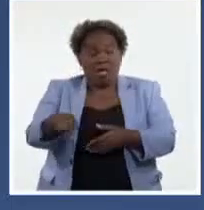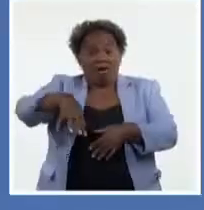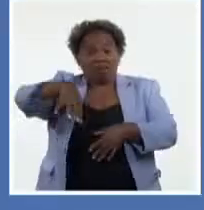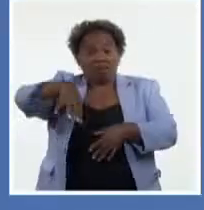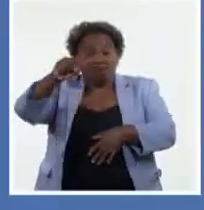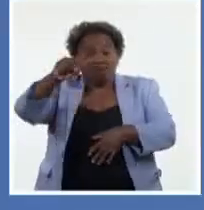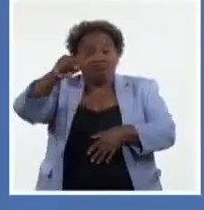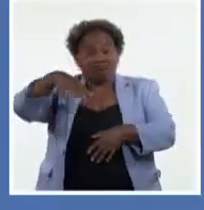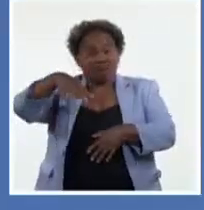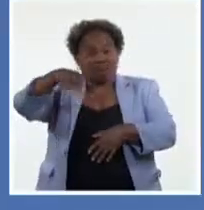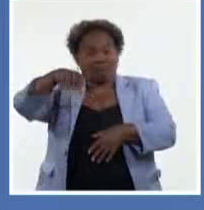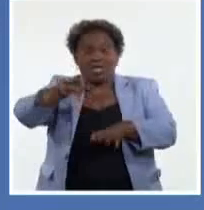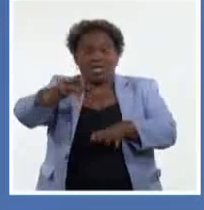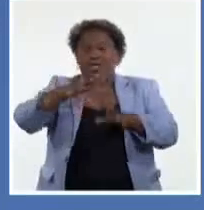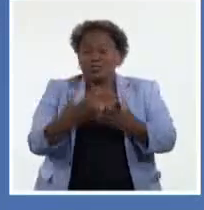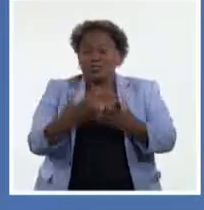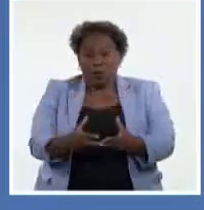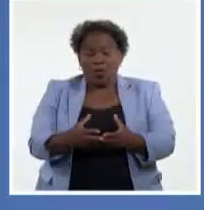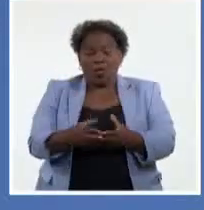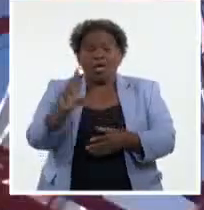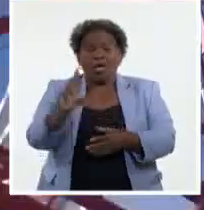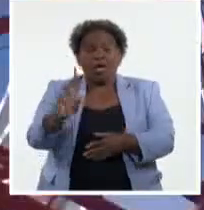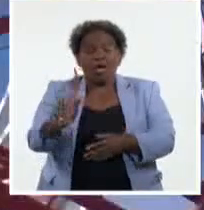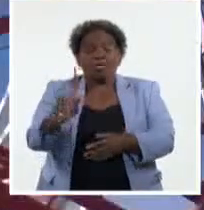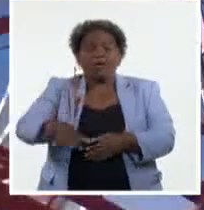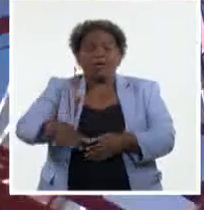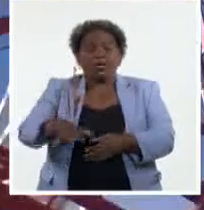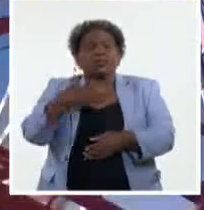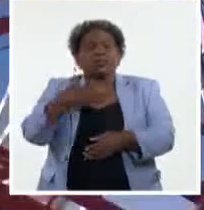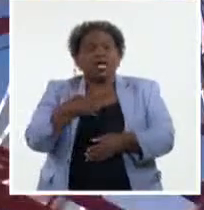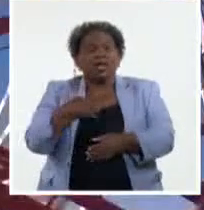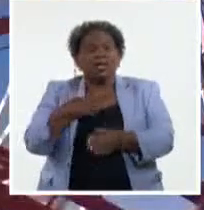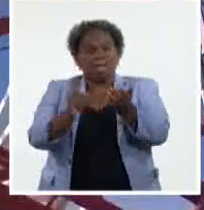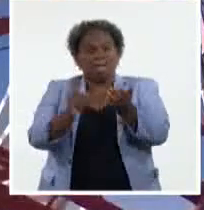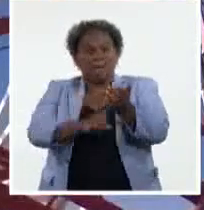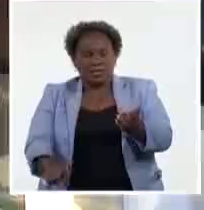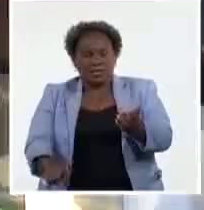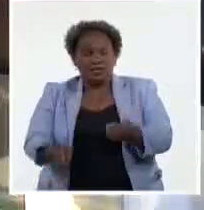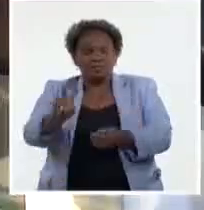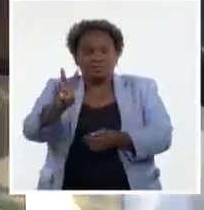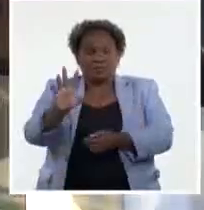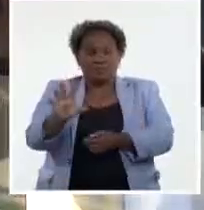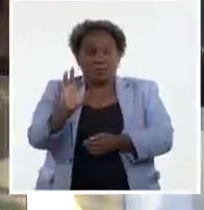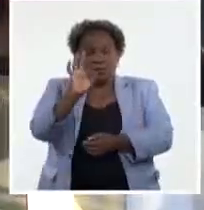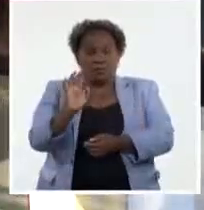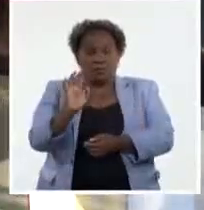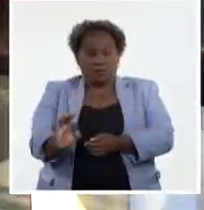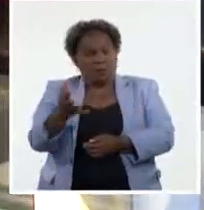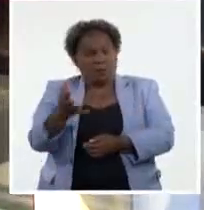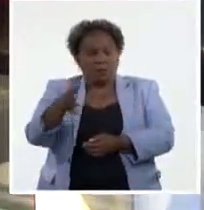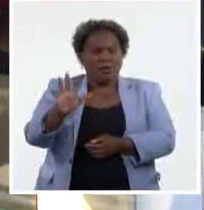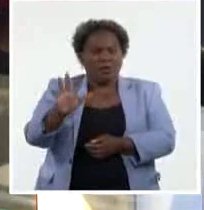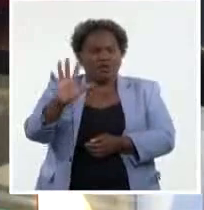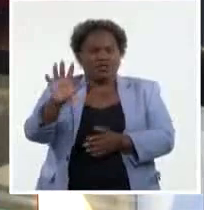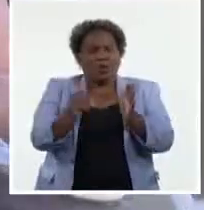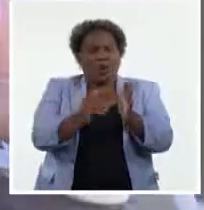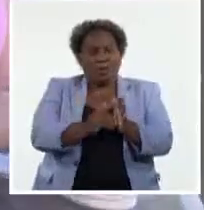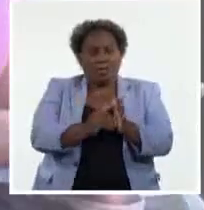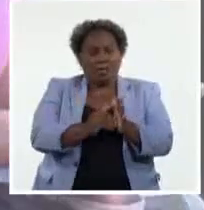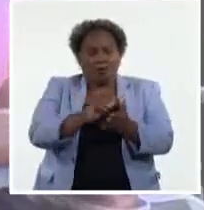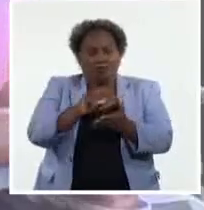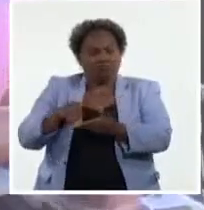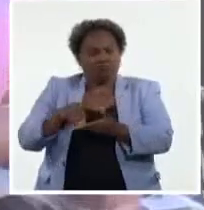Aunque todas las radiobases traen consigo baterías, solo el 25% de las cerca de 5.000 instaladas en el país